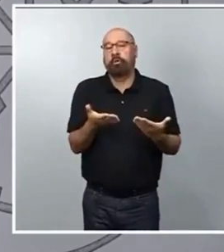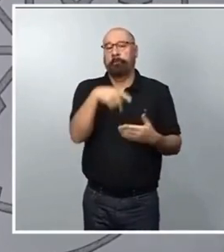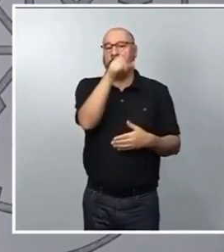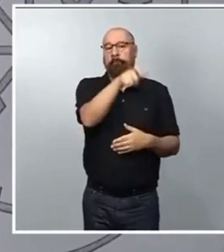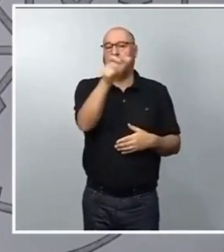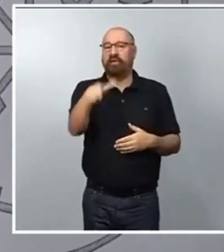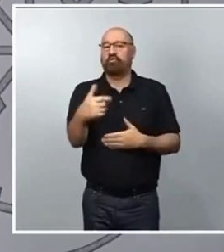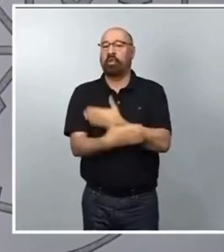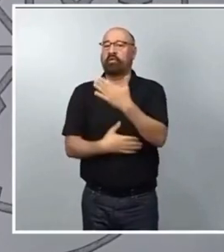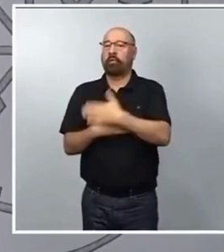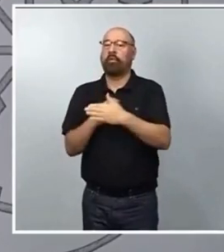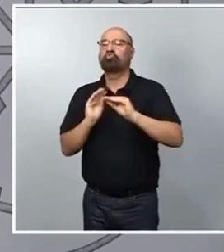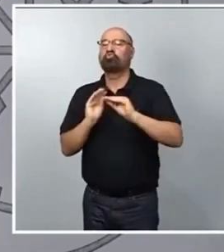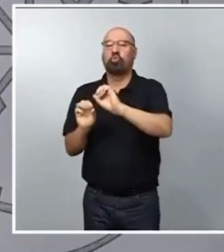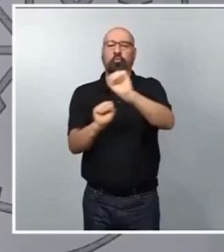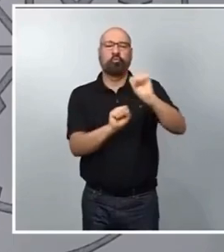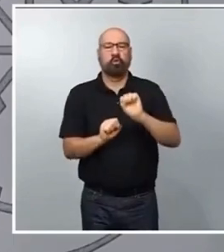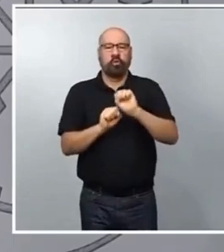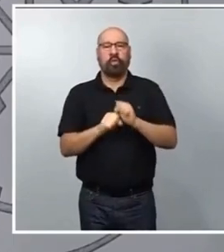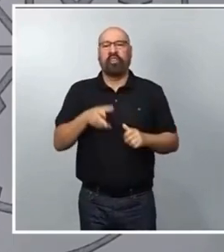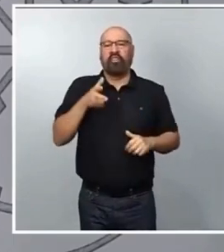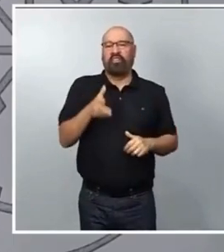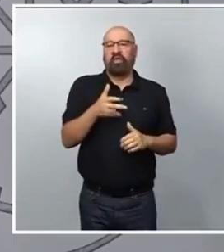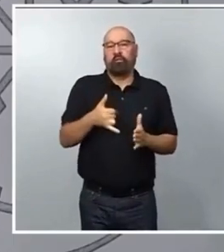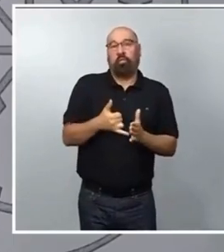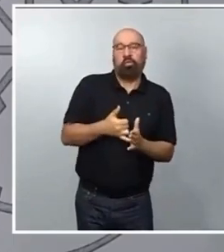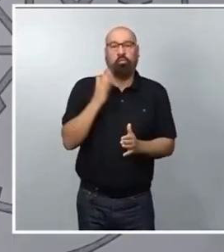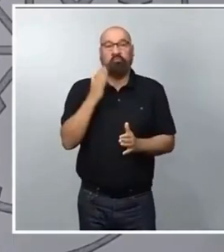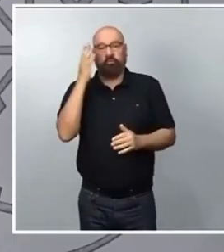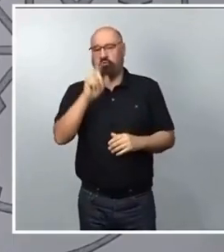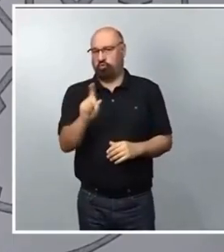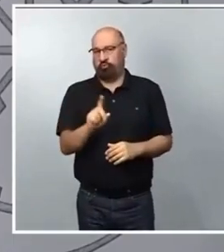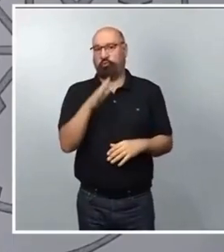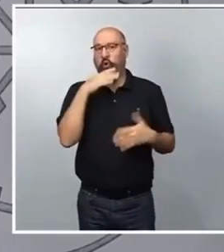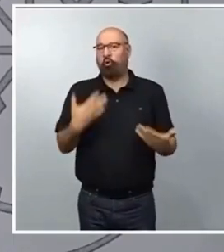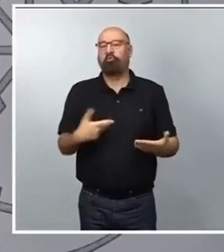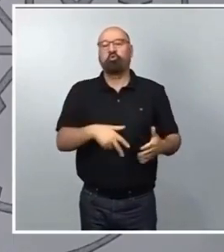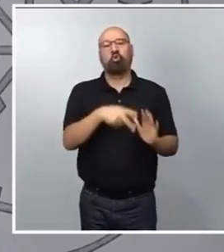vean vulnerados ninguno de sus derechos conforme a la normativa estatal vigente. Arturo